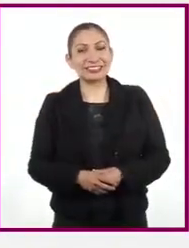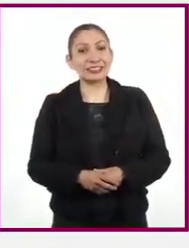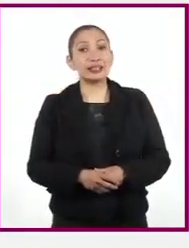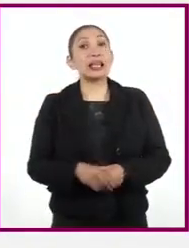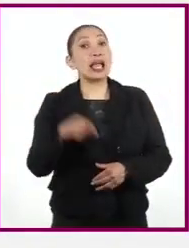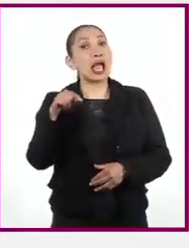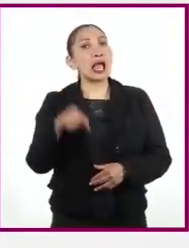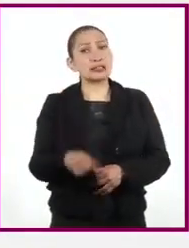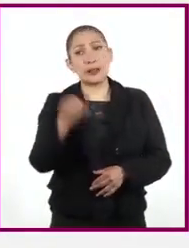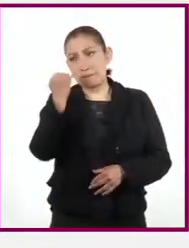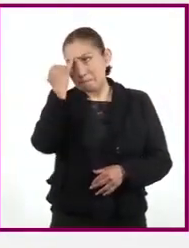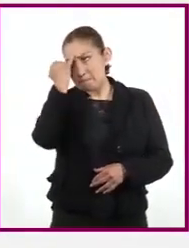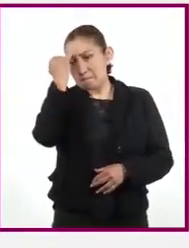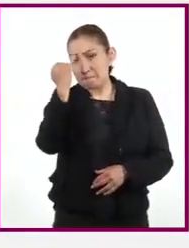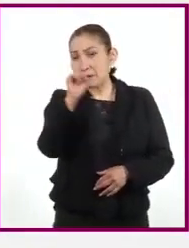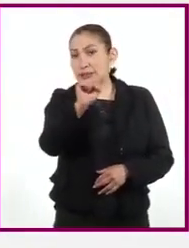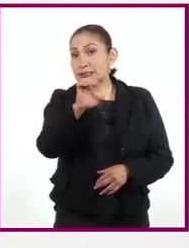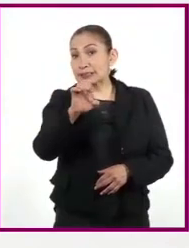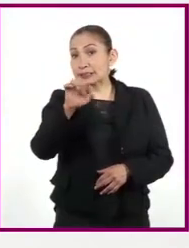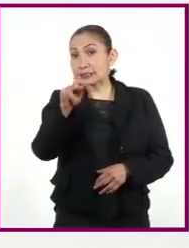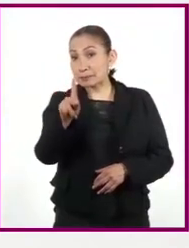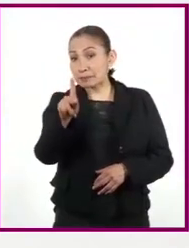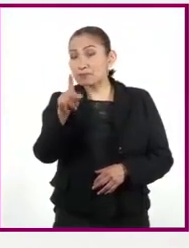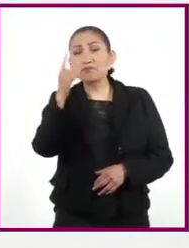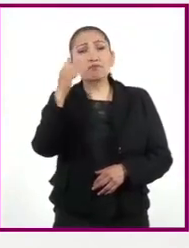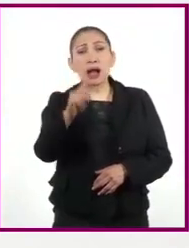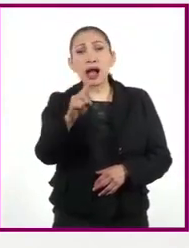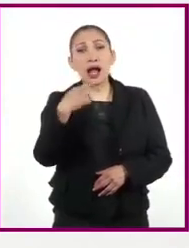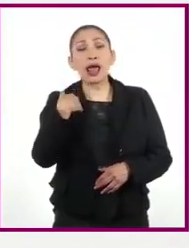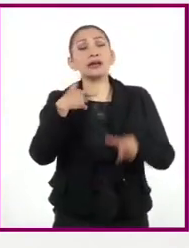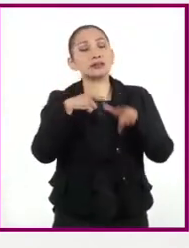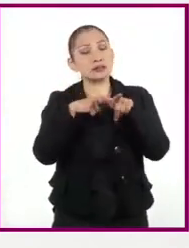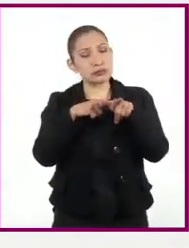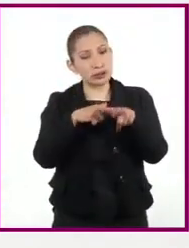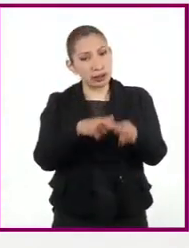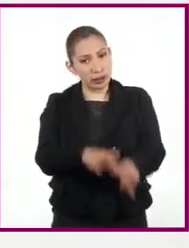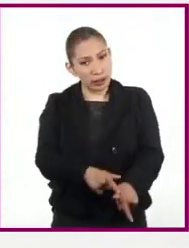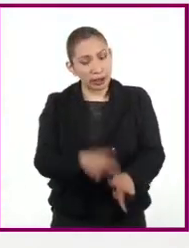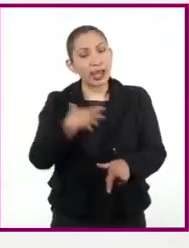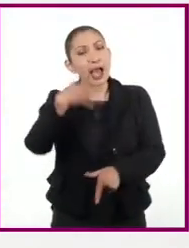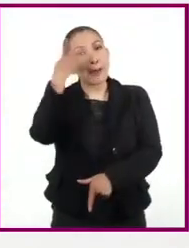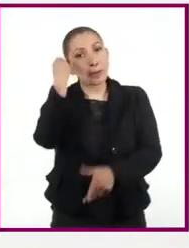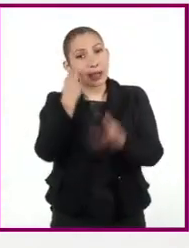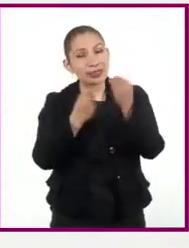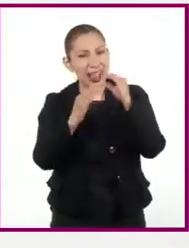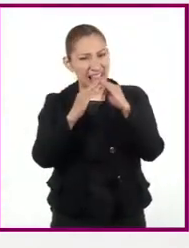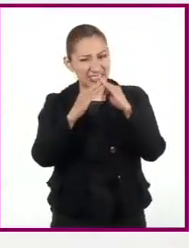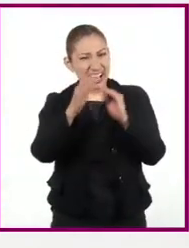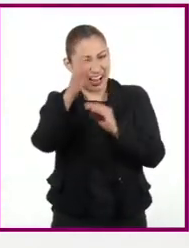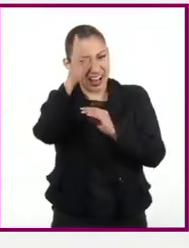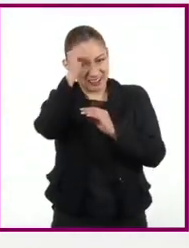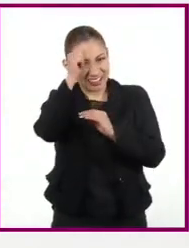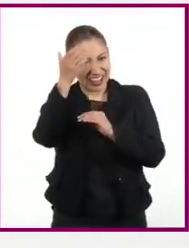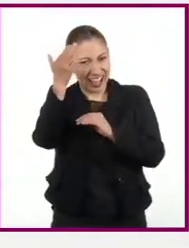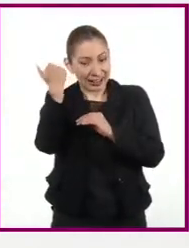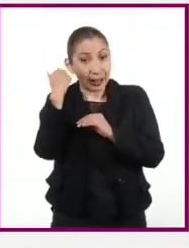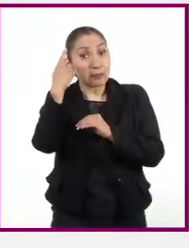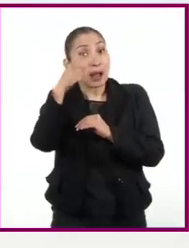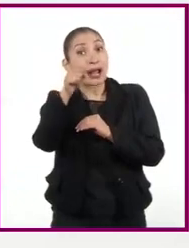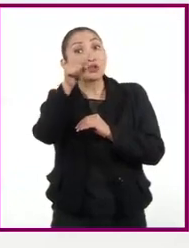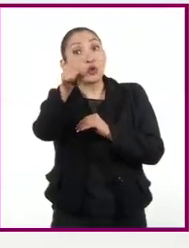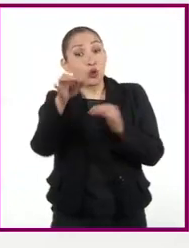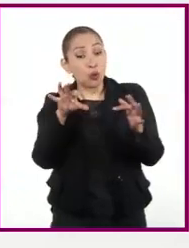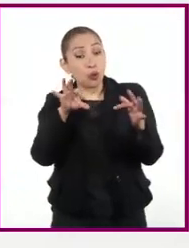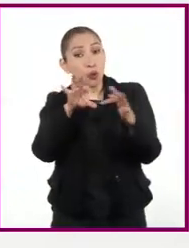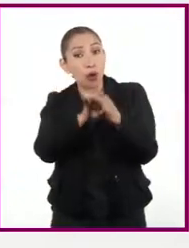Esta es una estrategia de la Secretaría de Educación Pública para dar continuidad a Aprende en Casa con la intención de estar cerca